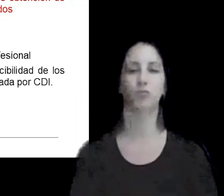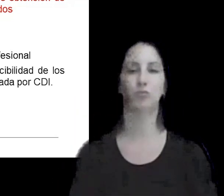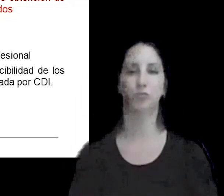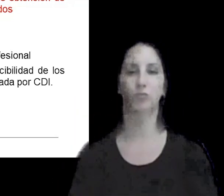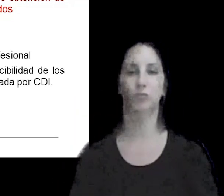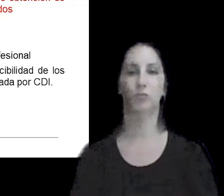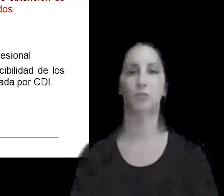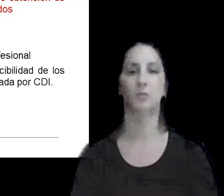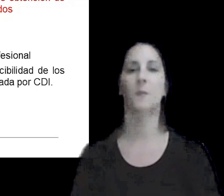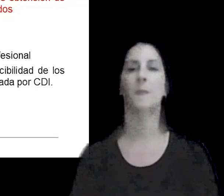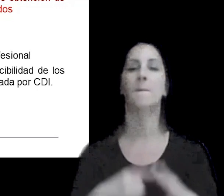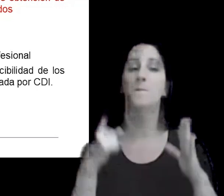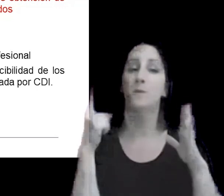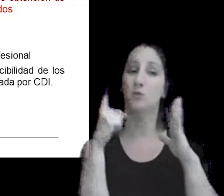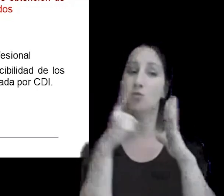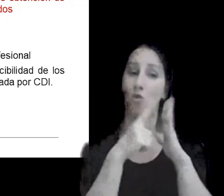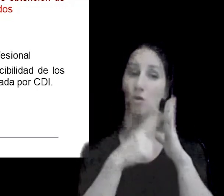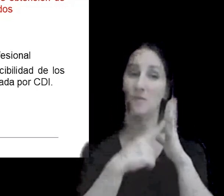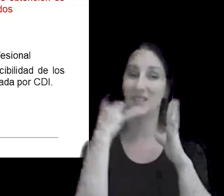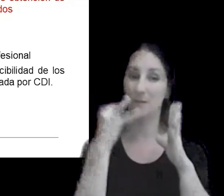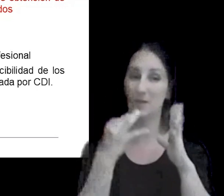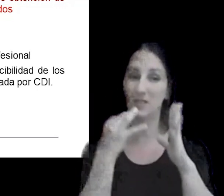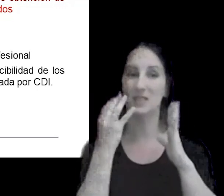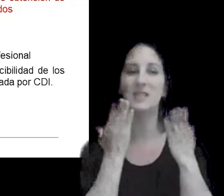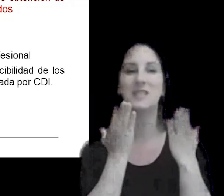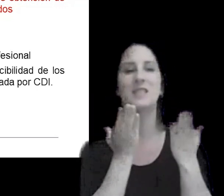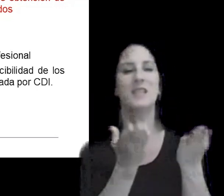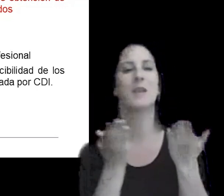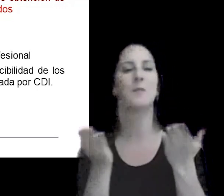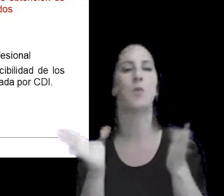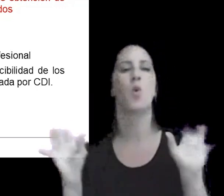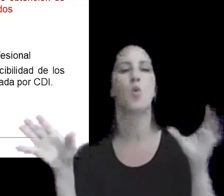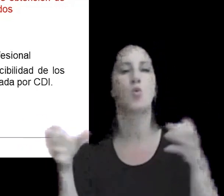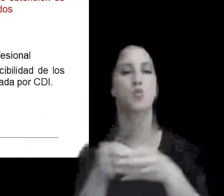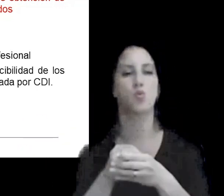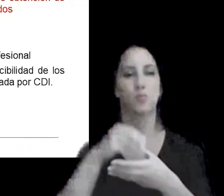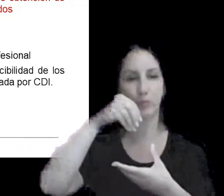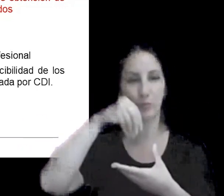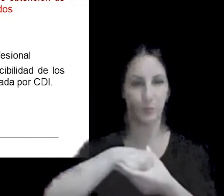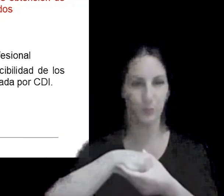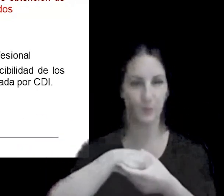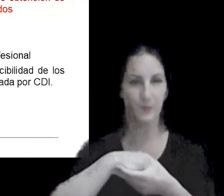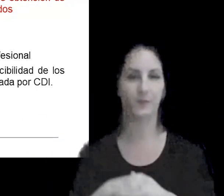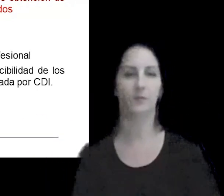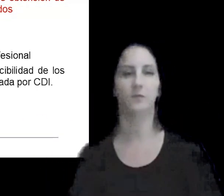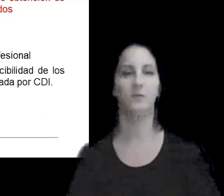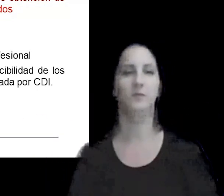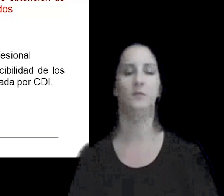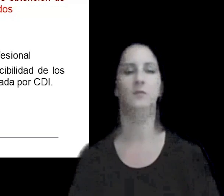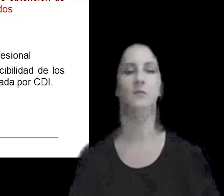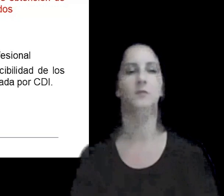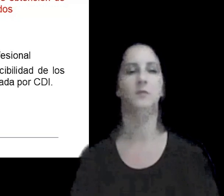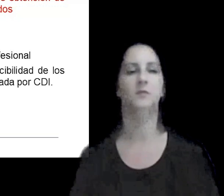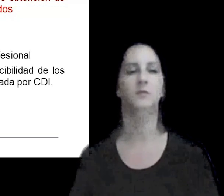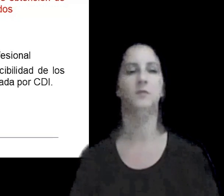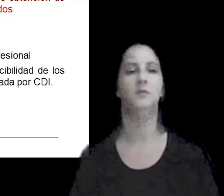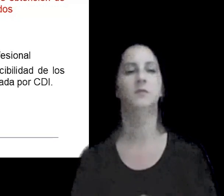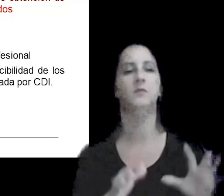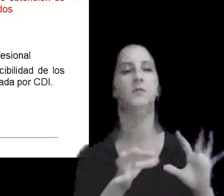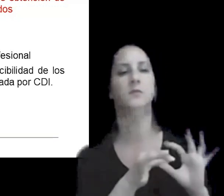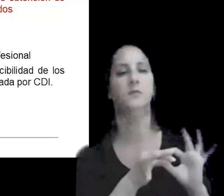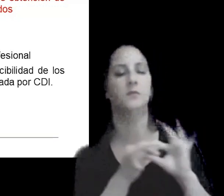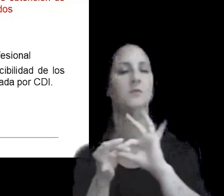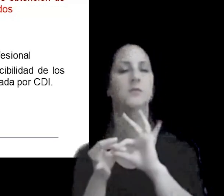normas específicas relacionadas con servicios intragrupo que esto está alineado con el